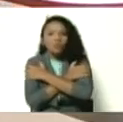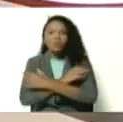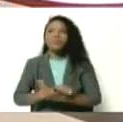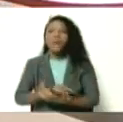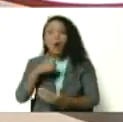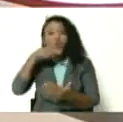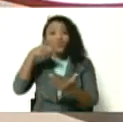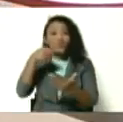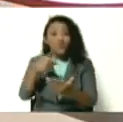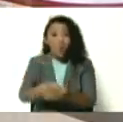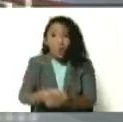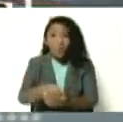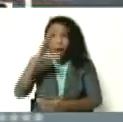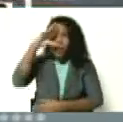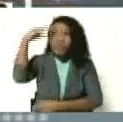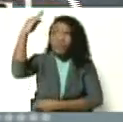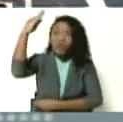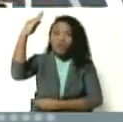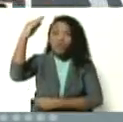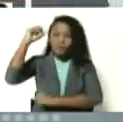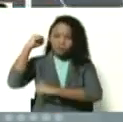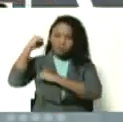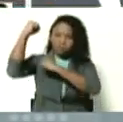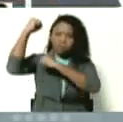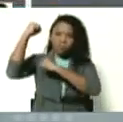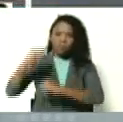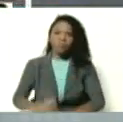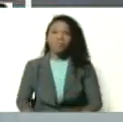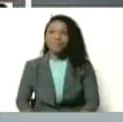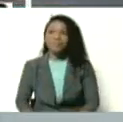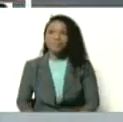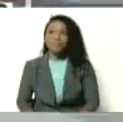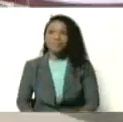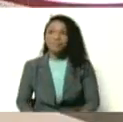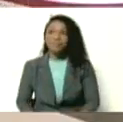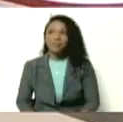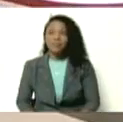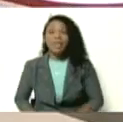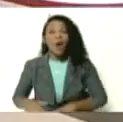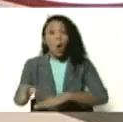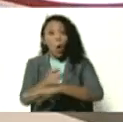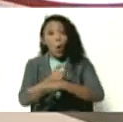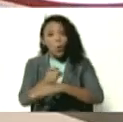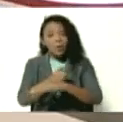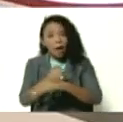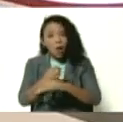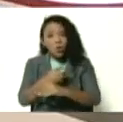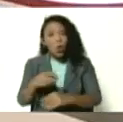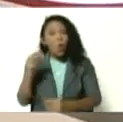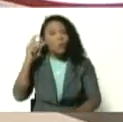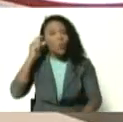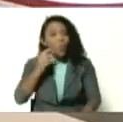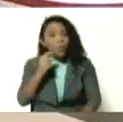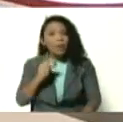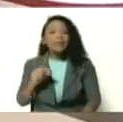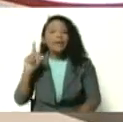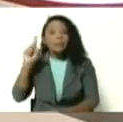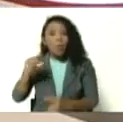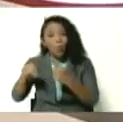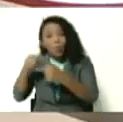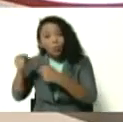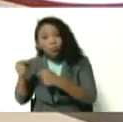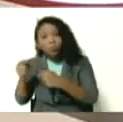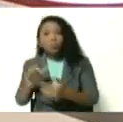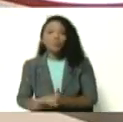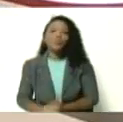Telmario. de Dios venceremos, en nombre de Dios venceremos. Justo Noguera Pietri, junto también a Telmario Mota, senador, y también a